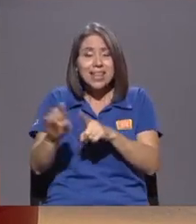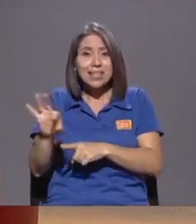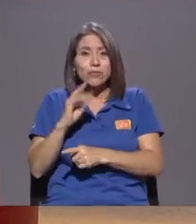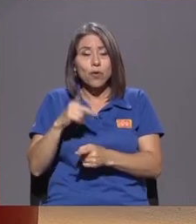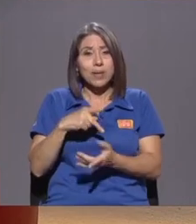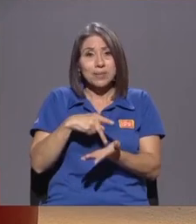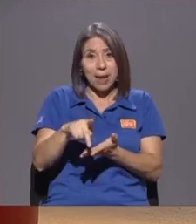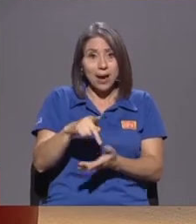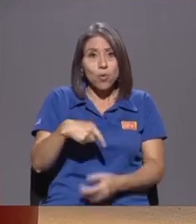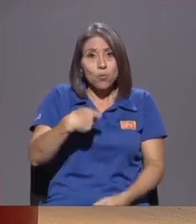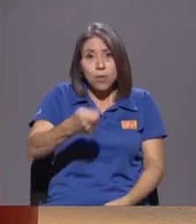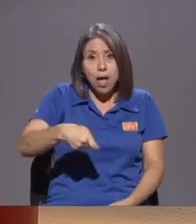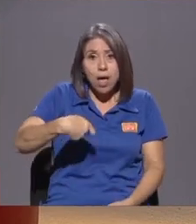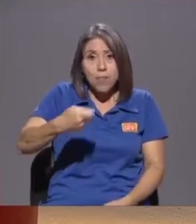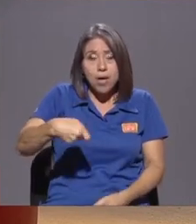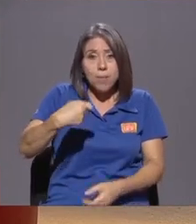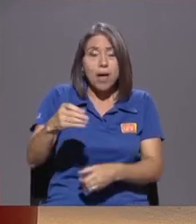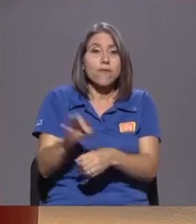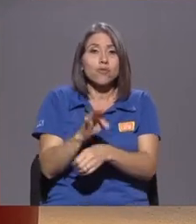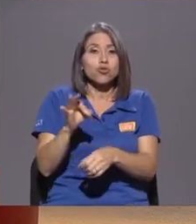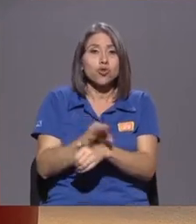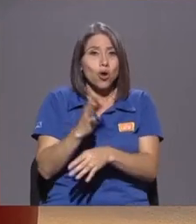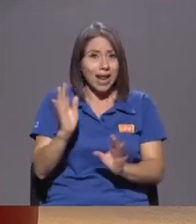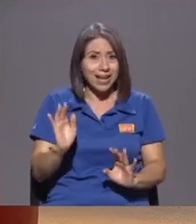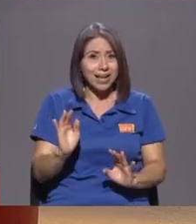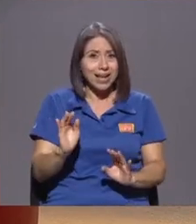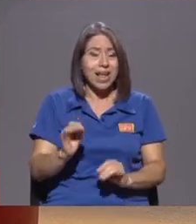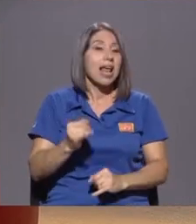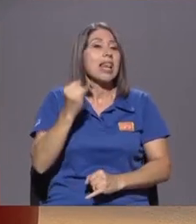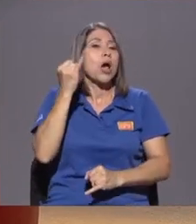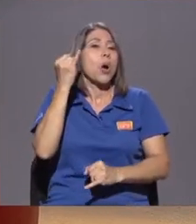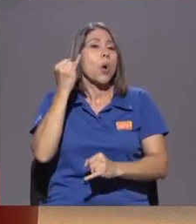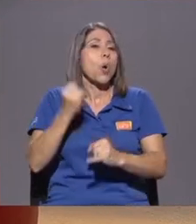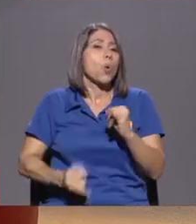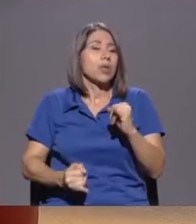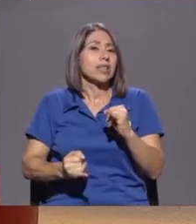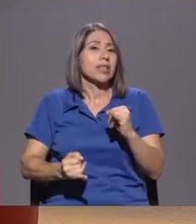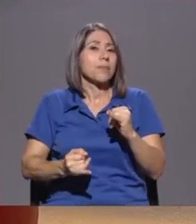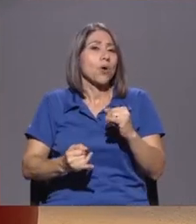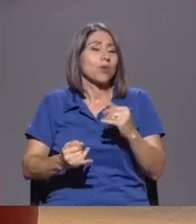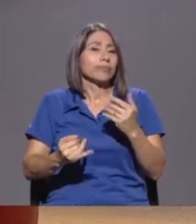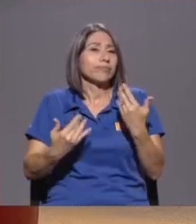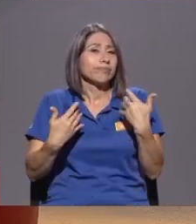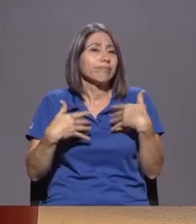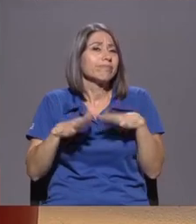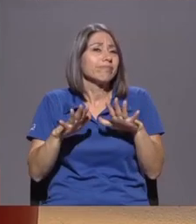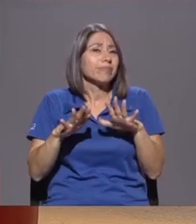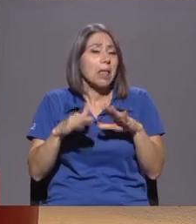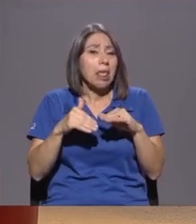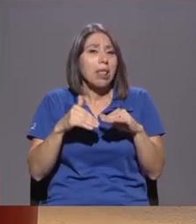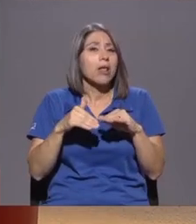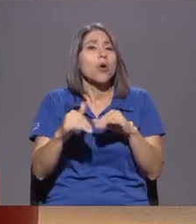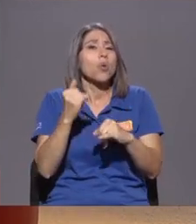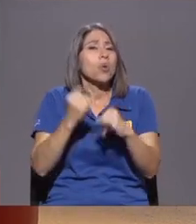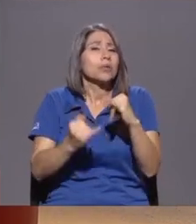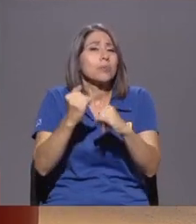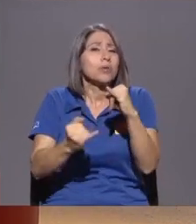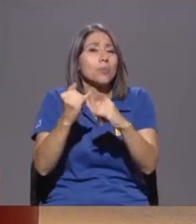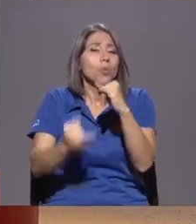Funcionan La última Milla Por así decirlo Los últimos 100 metros En el caso Del cable Lo hacen Con entidades Bancarias